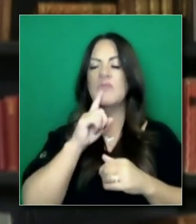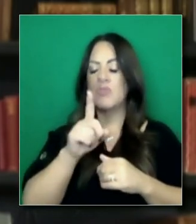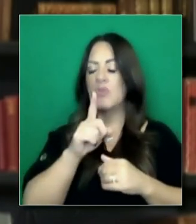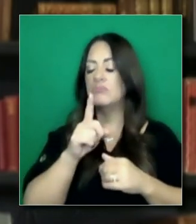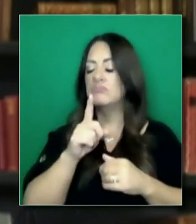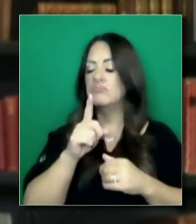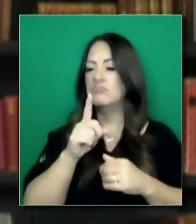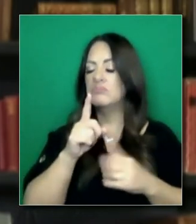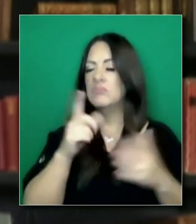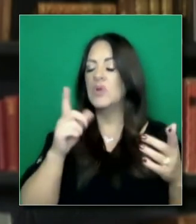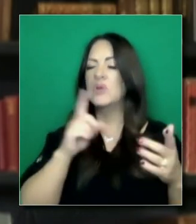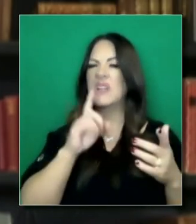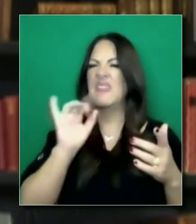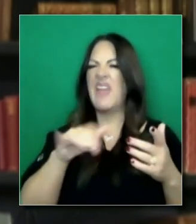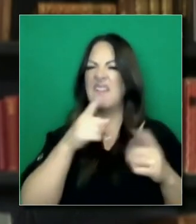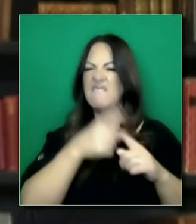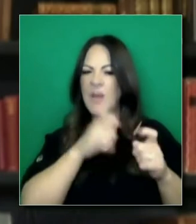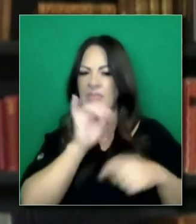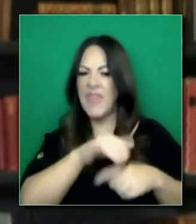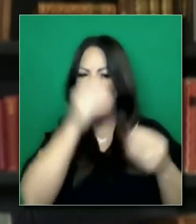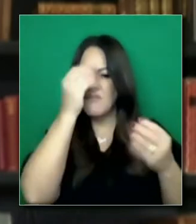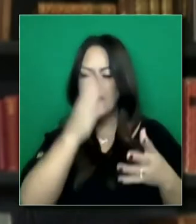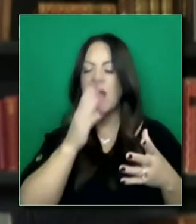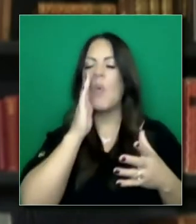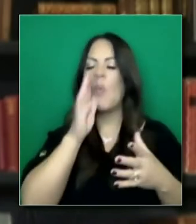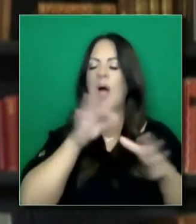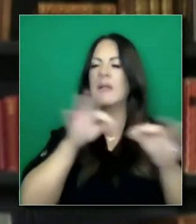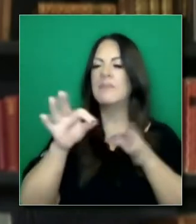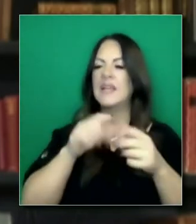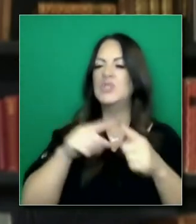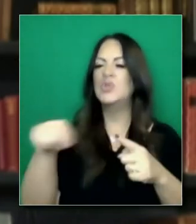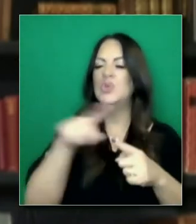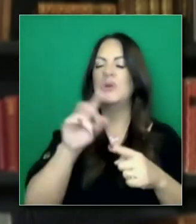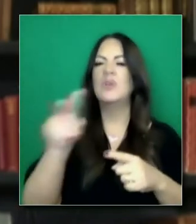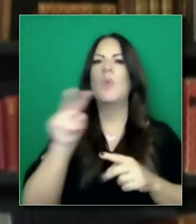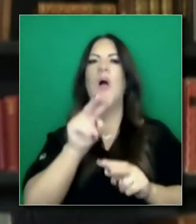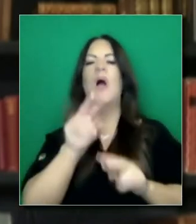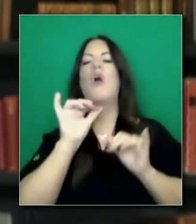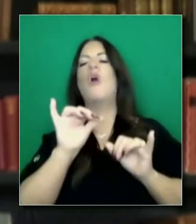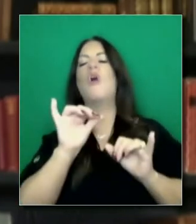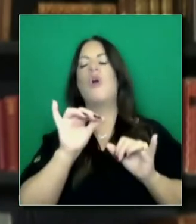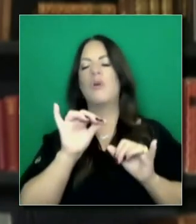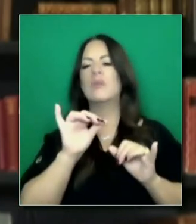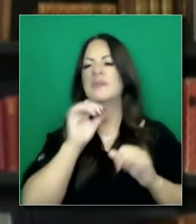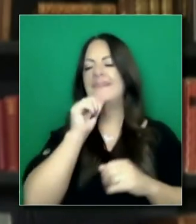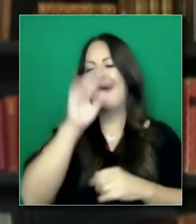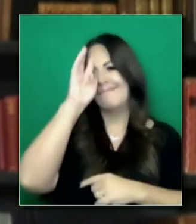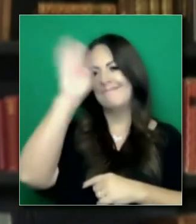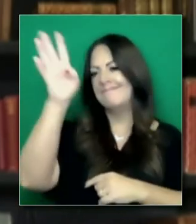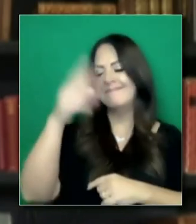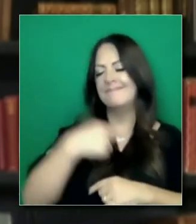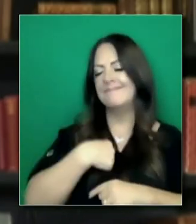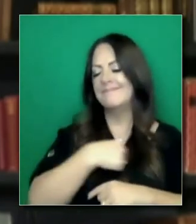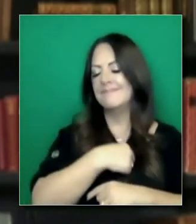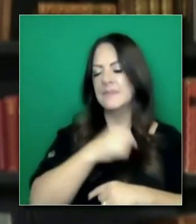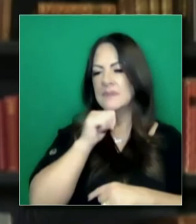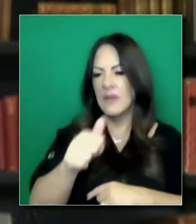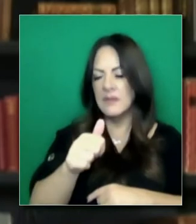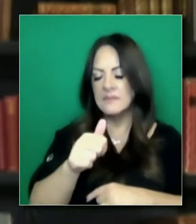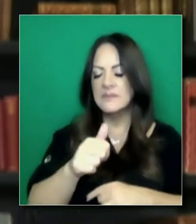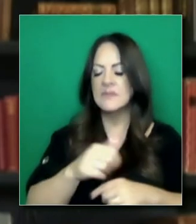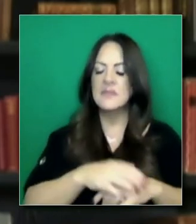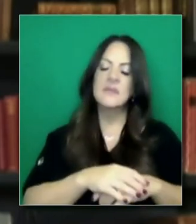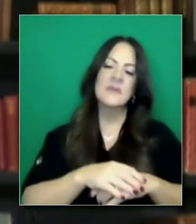compartir y nos cuenta una historia real. Así que no estamos hablando en conjeturas o en observación.